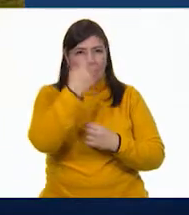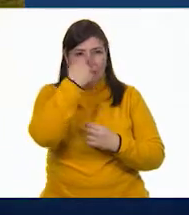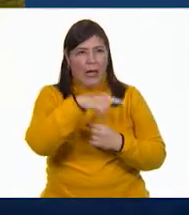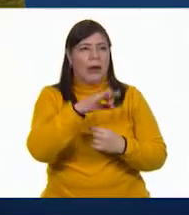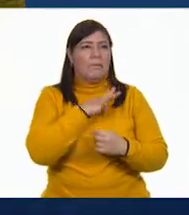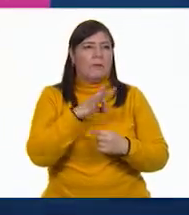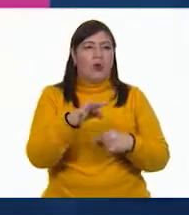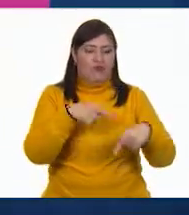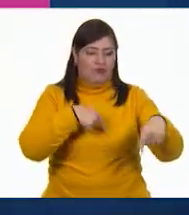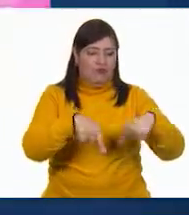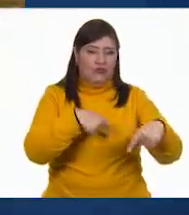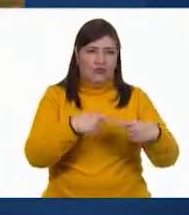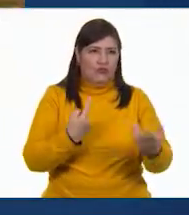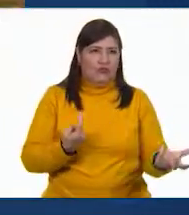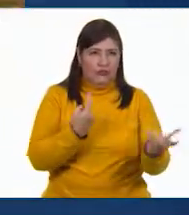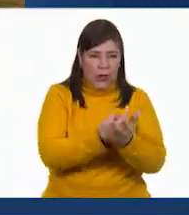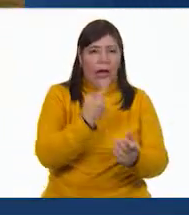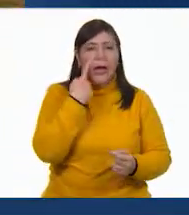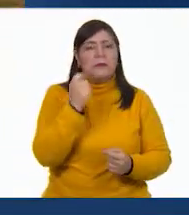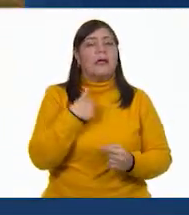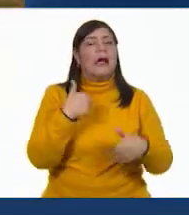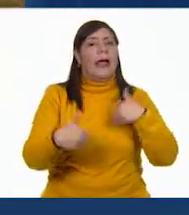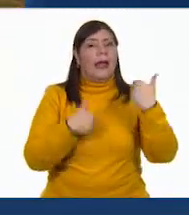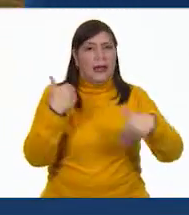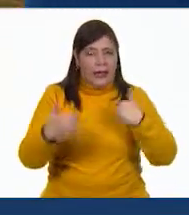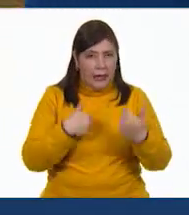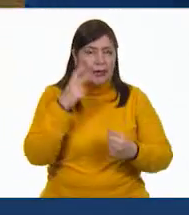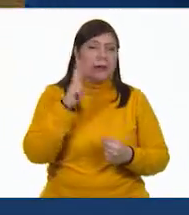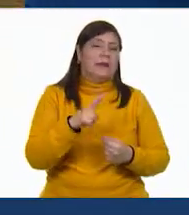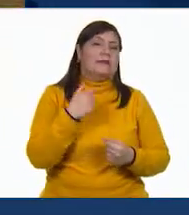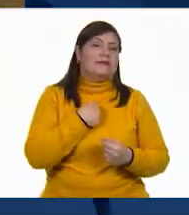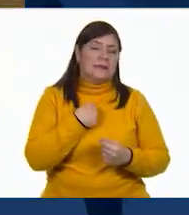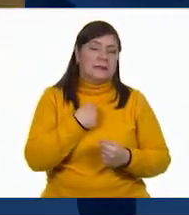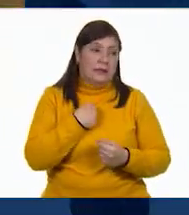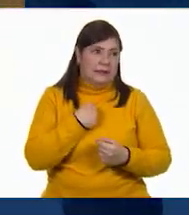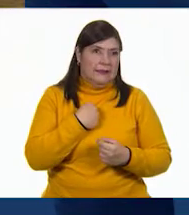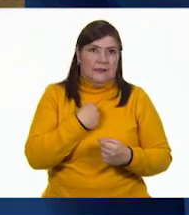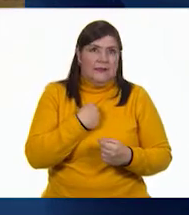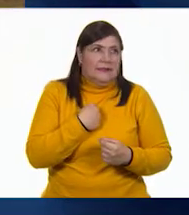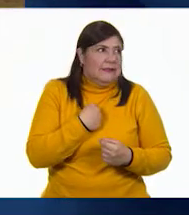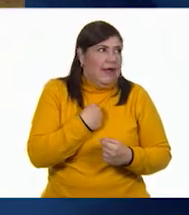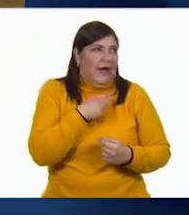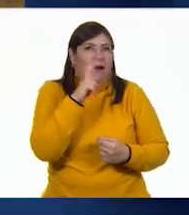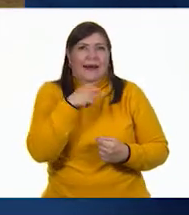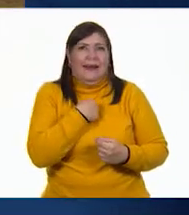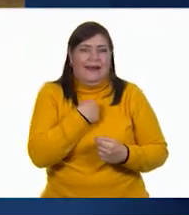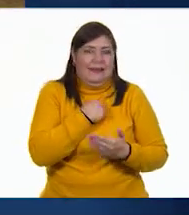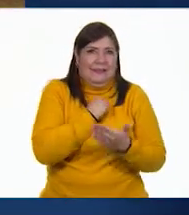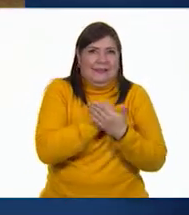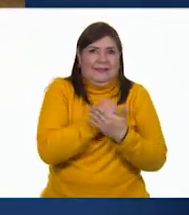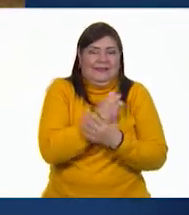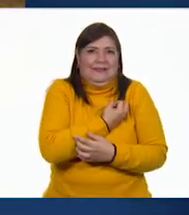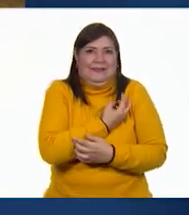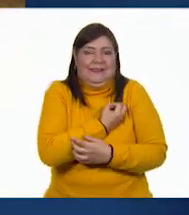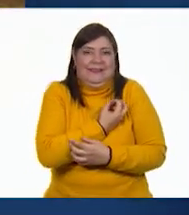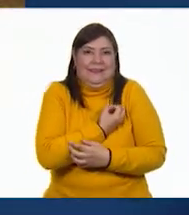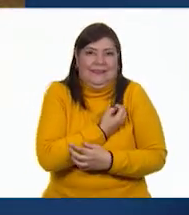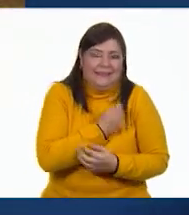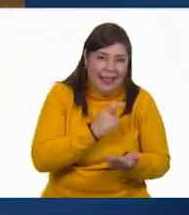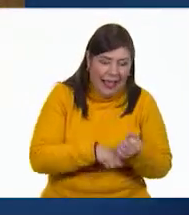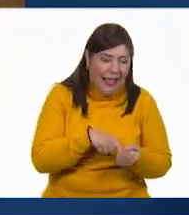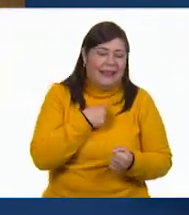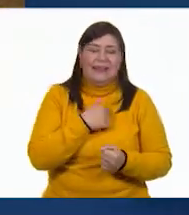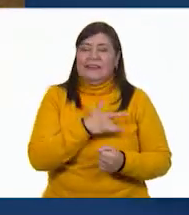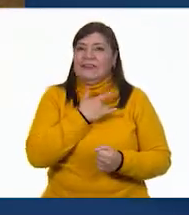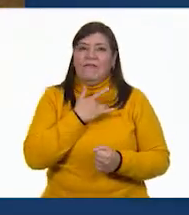y me sentí muy alegre. Mucha felicidad porque me empezó a latir el corazón y pues fue una